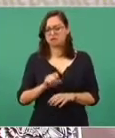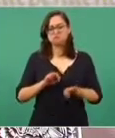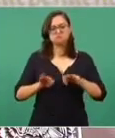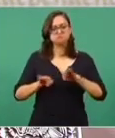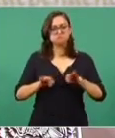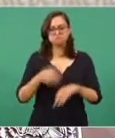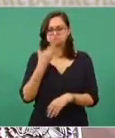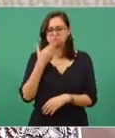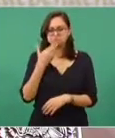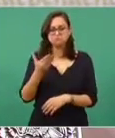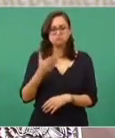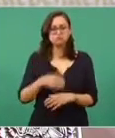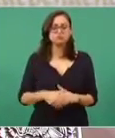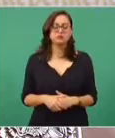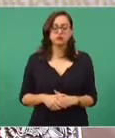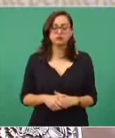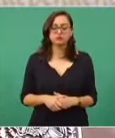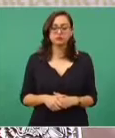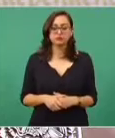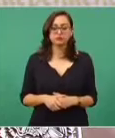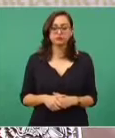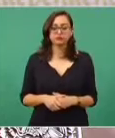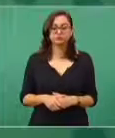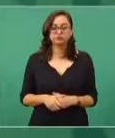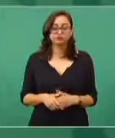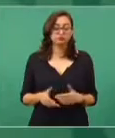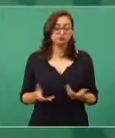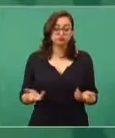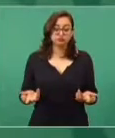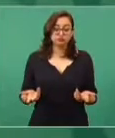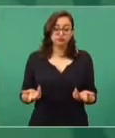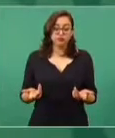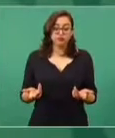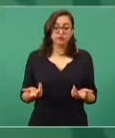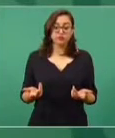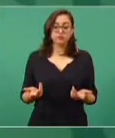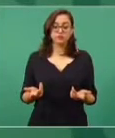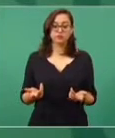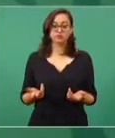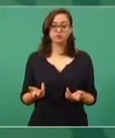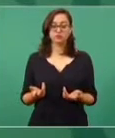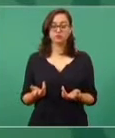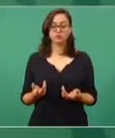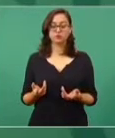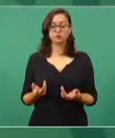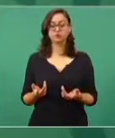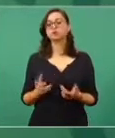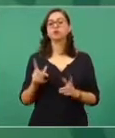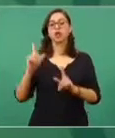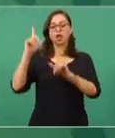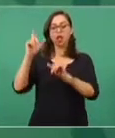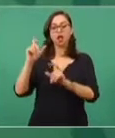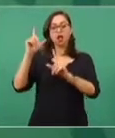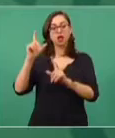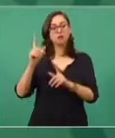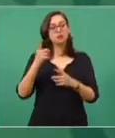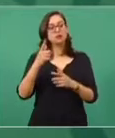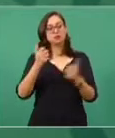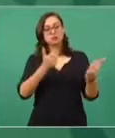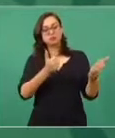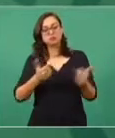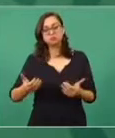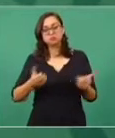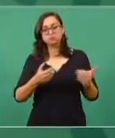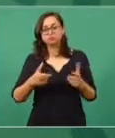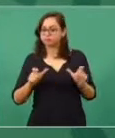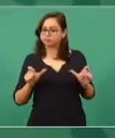para controlar la entrada de armas de Estados Unidos